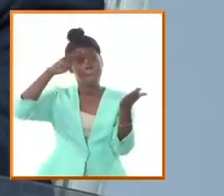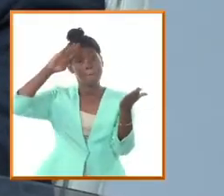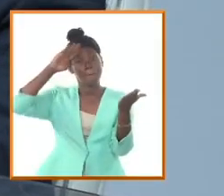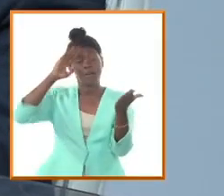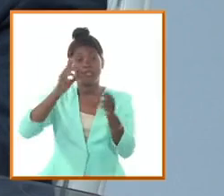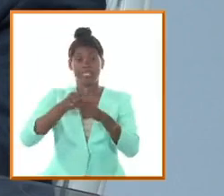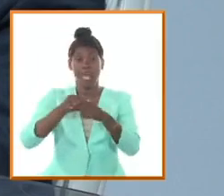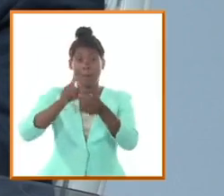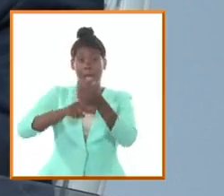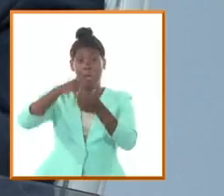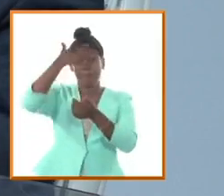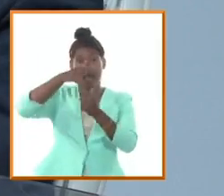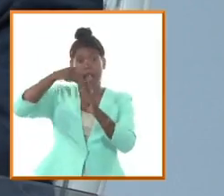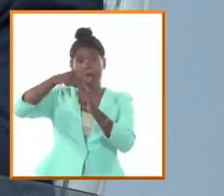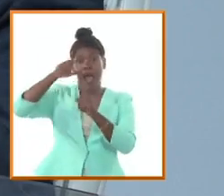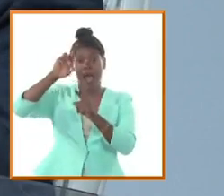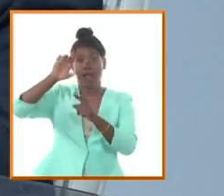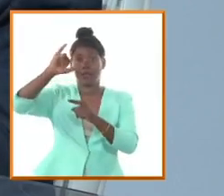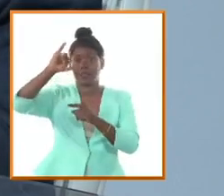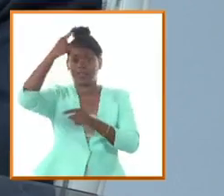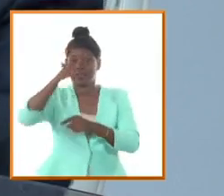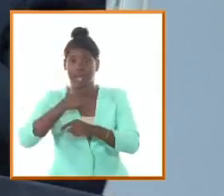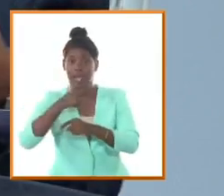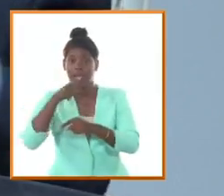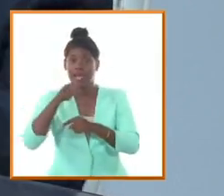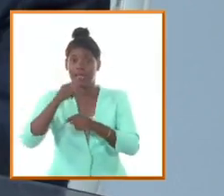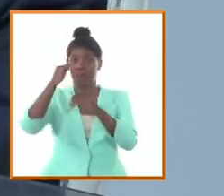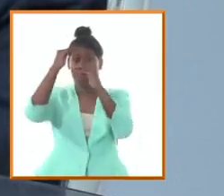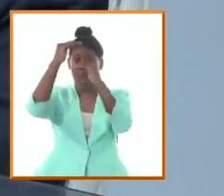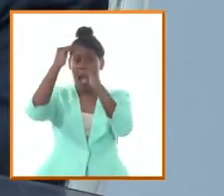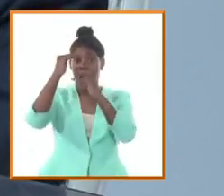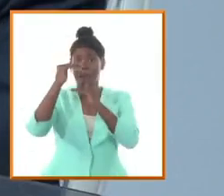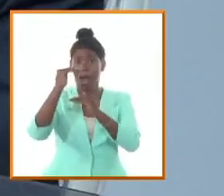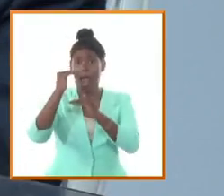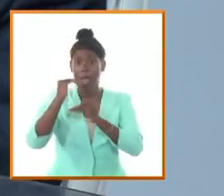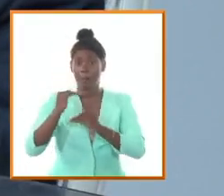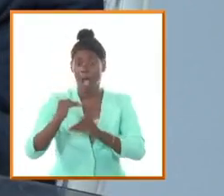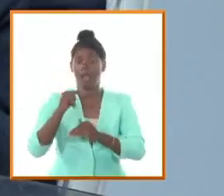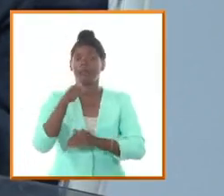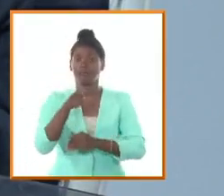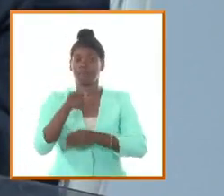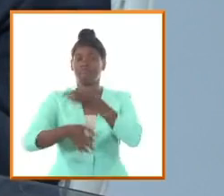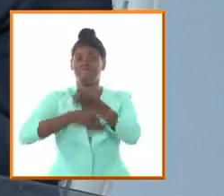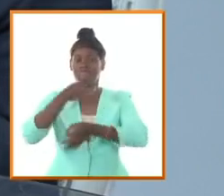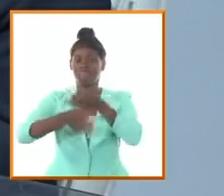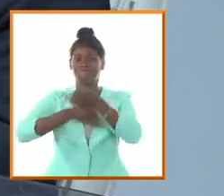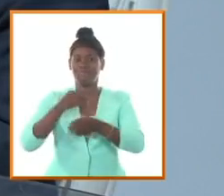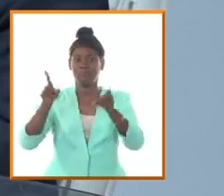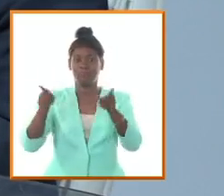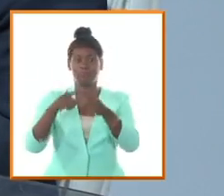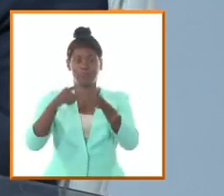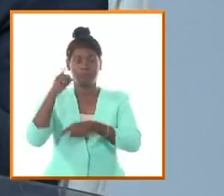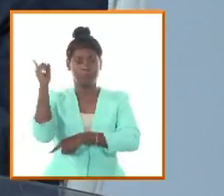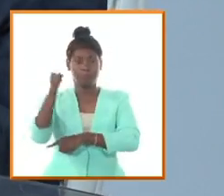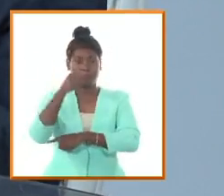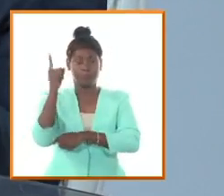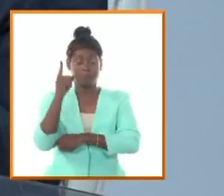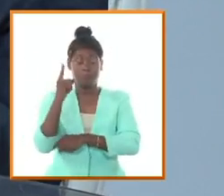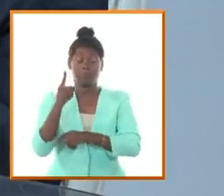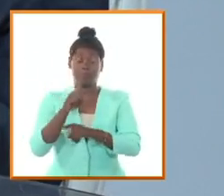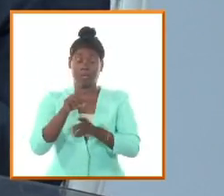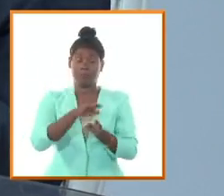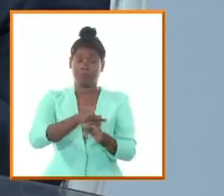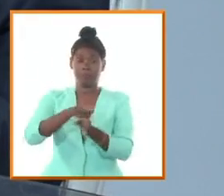actualmente y lo otro es el amor ese apasionado ese amor sublime entre ambos que te lo voy a graficar